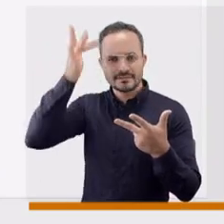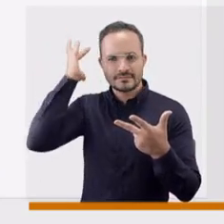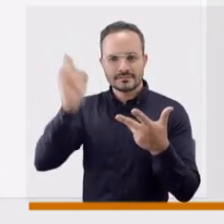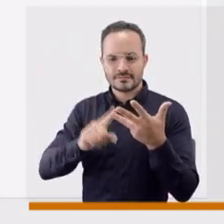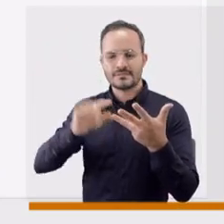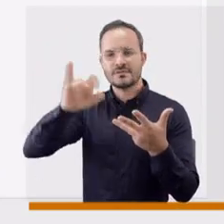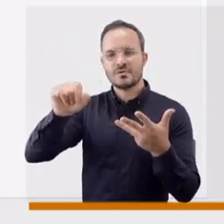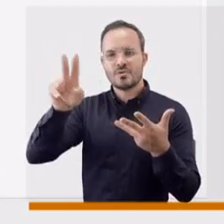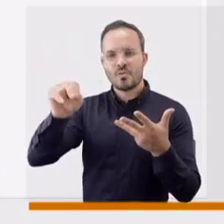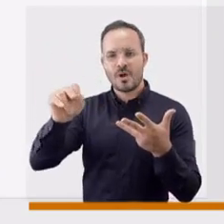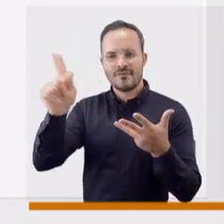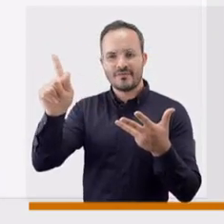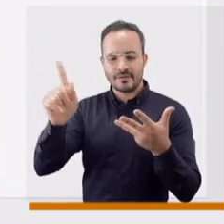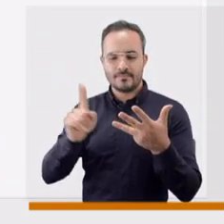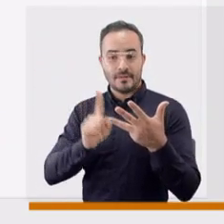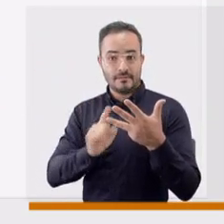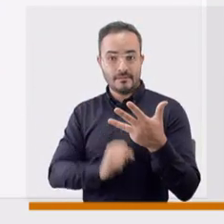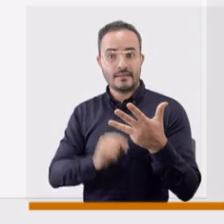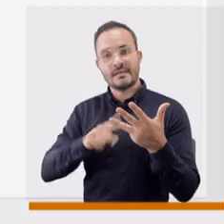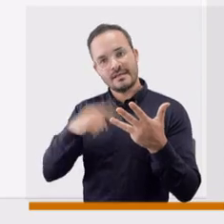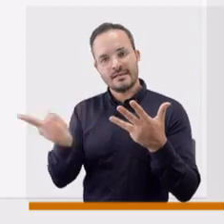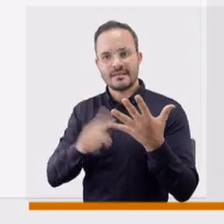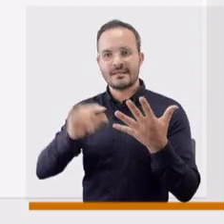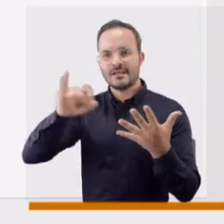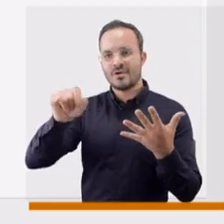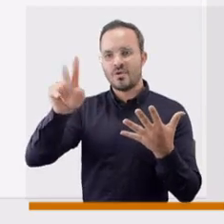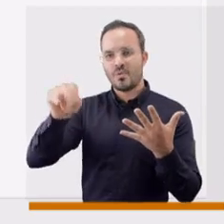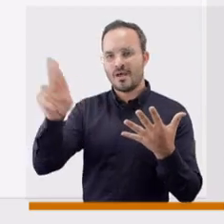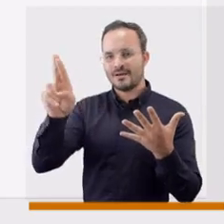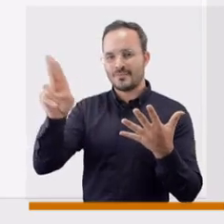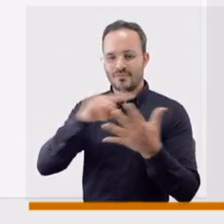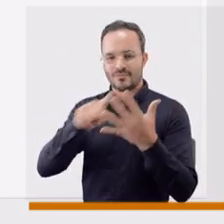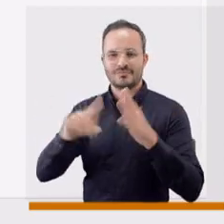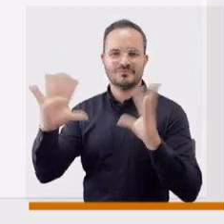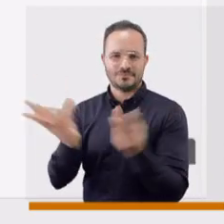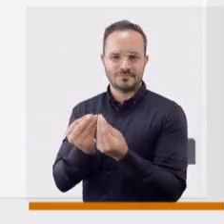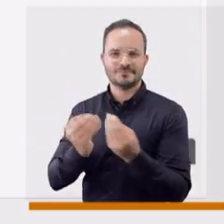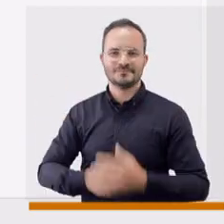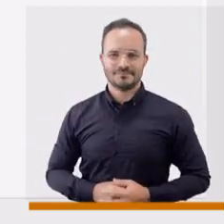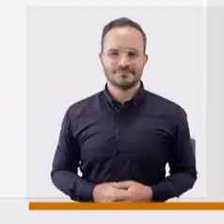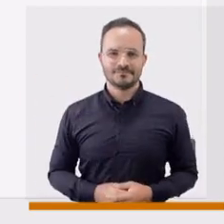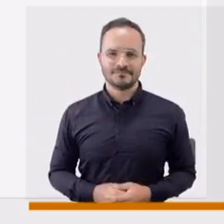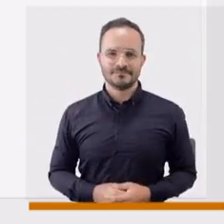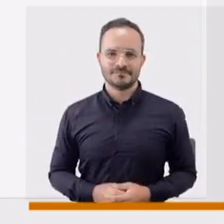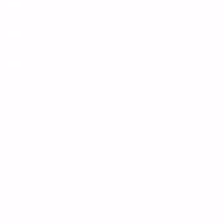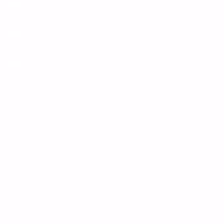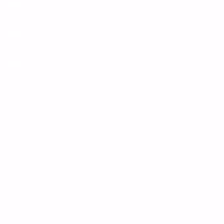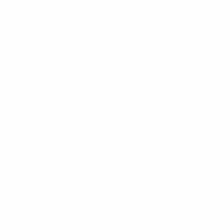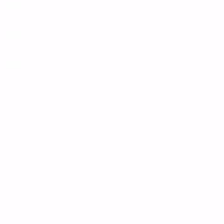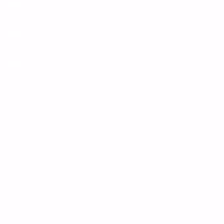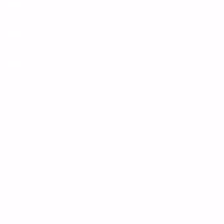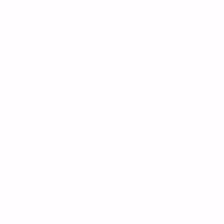concejales Luis Bernardo Vélez y Juan Felipe Betancur, así como Juan Ramón Jiménez.